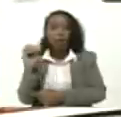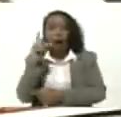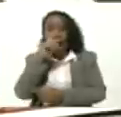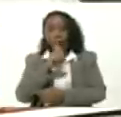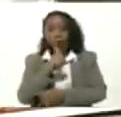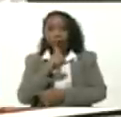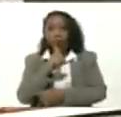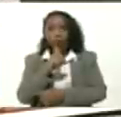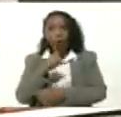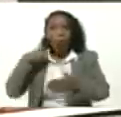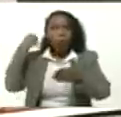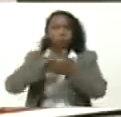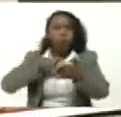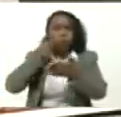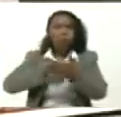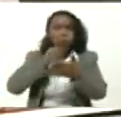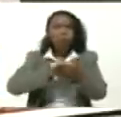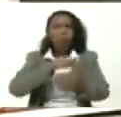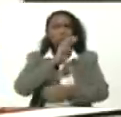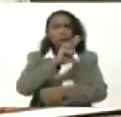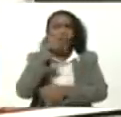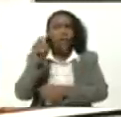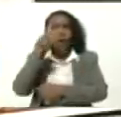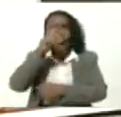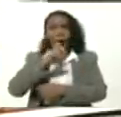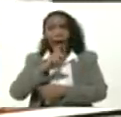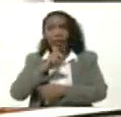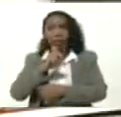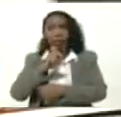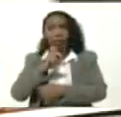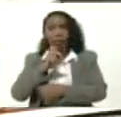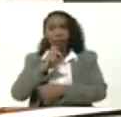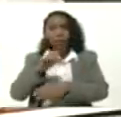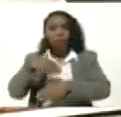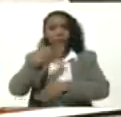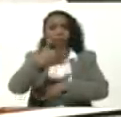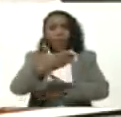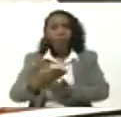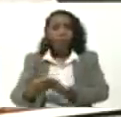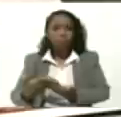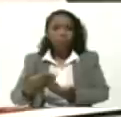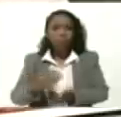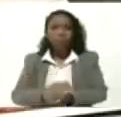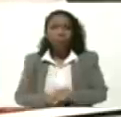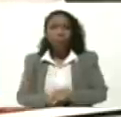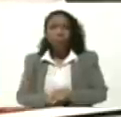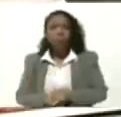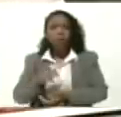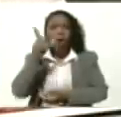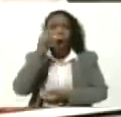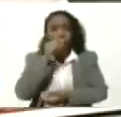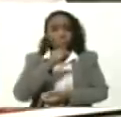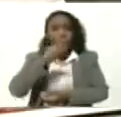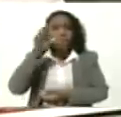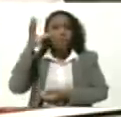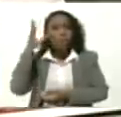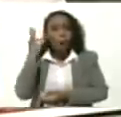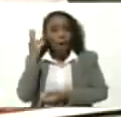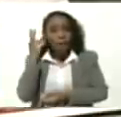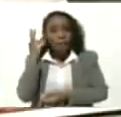De lucha Doscientos Años Cuando Hombres Y mujeres